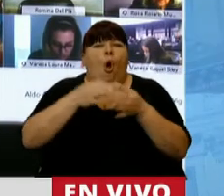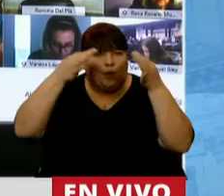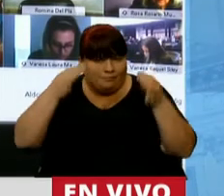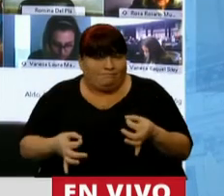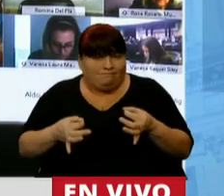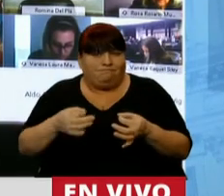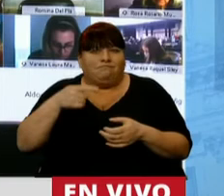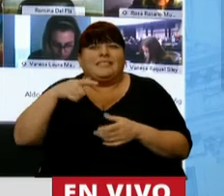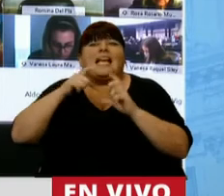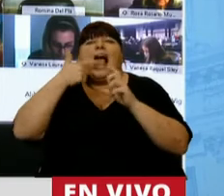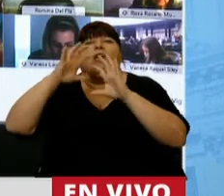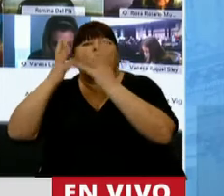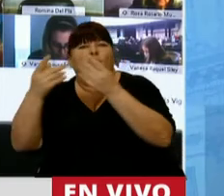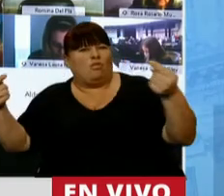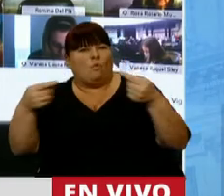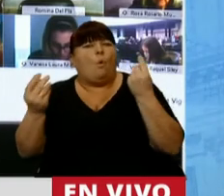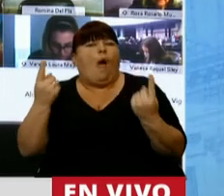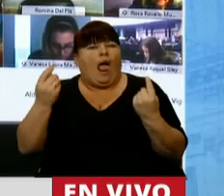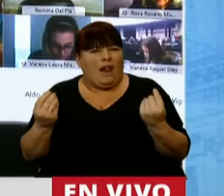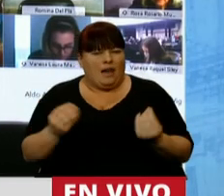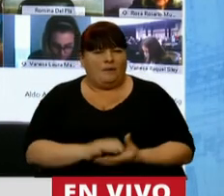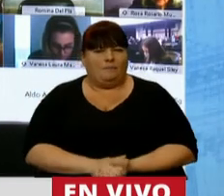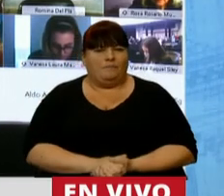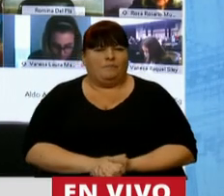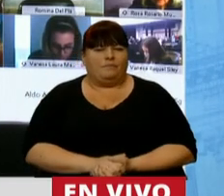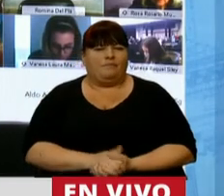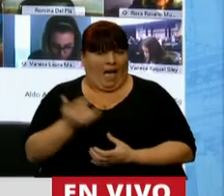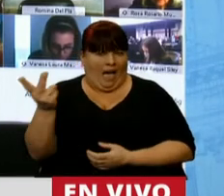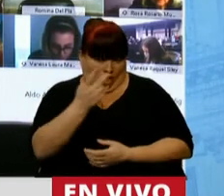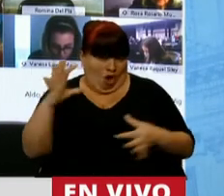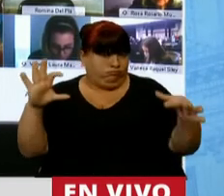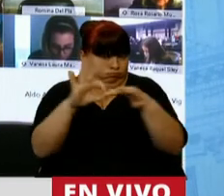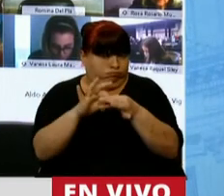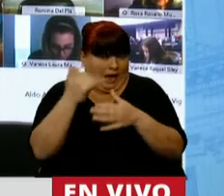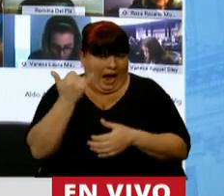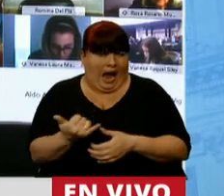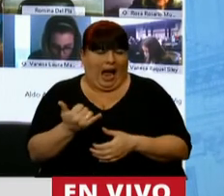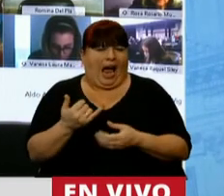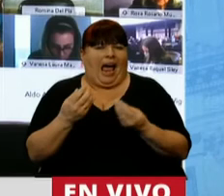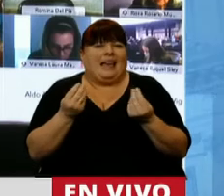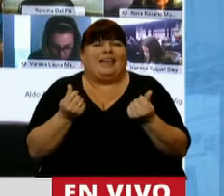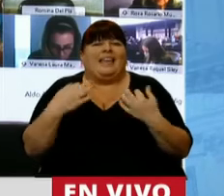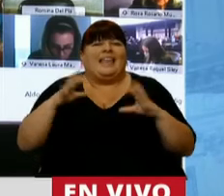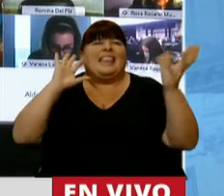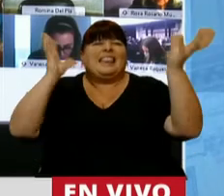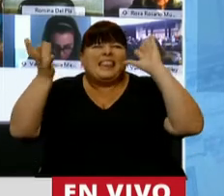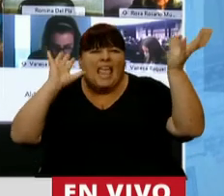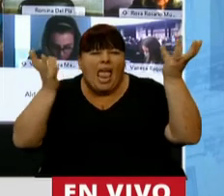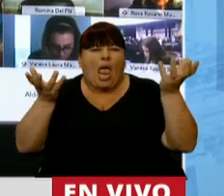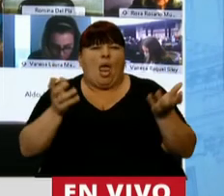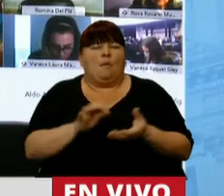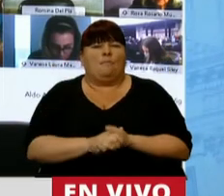intensidad del calentamiento, que se relaciona, obviamente, con la sensibilidad del clima